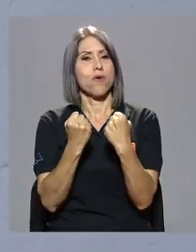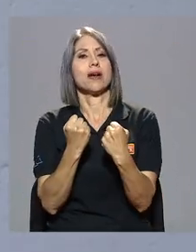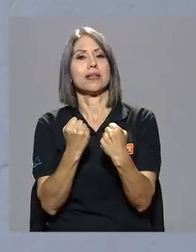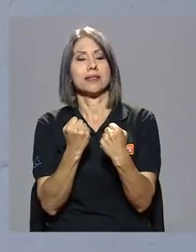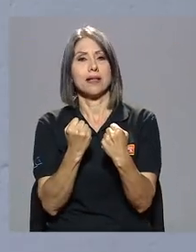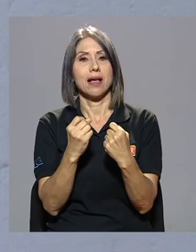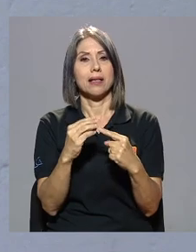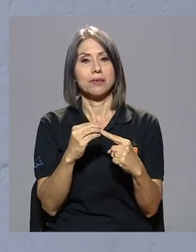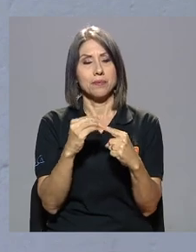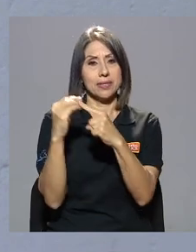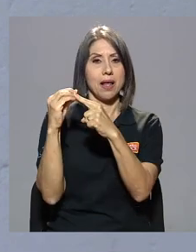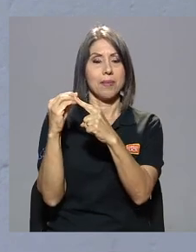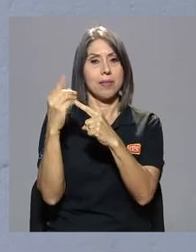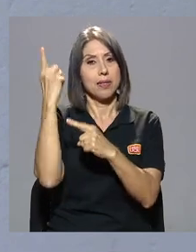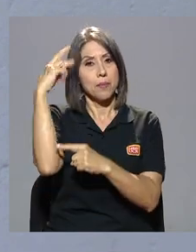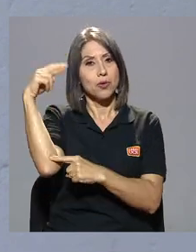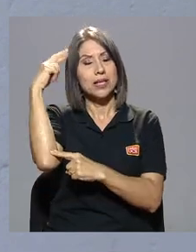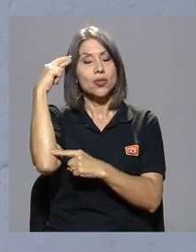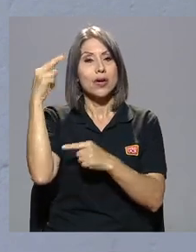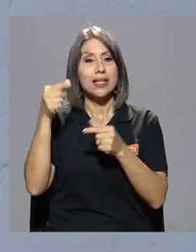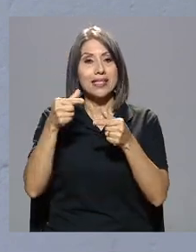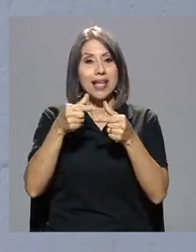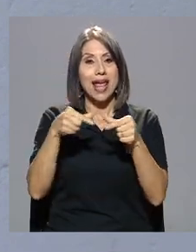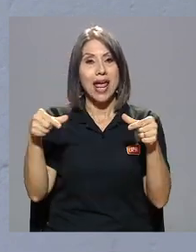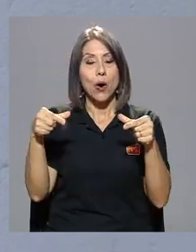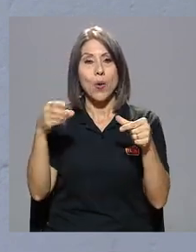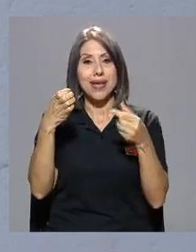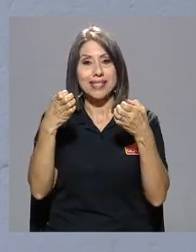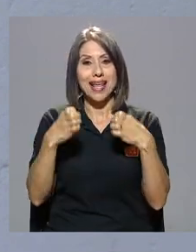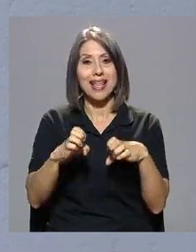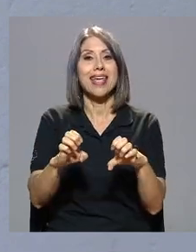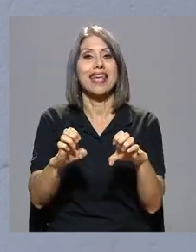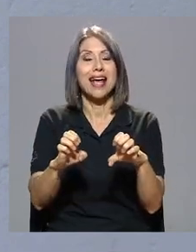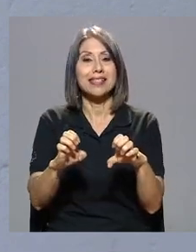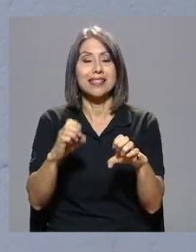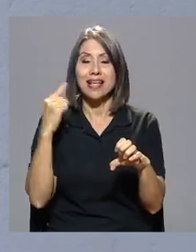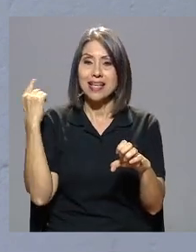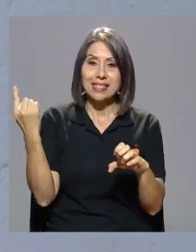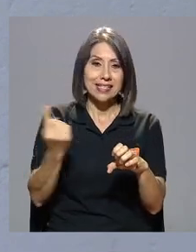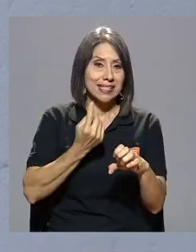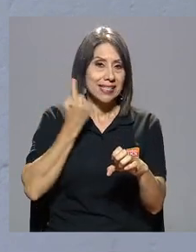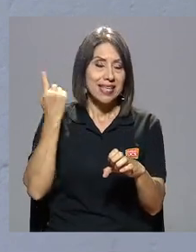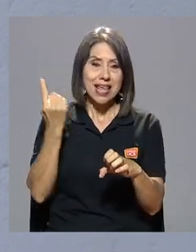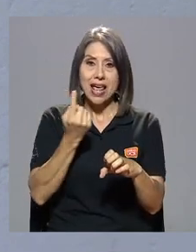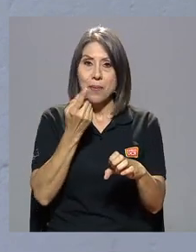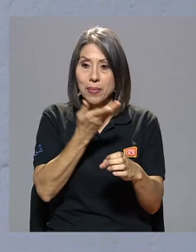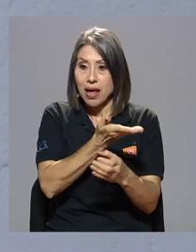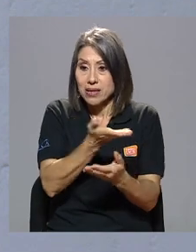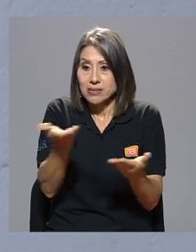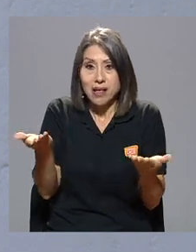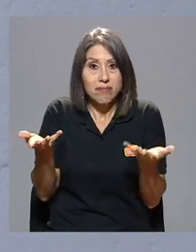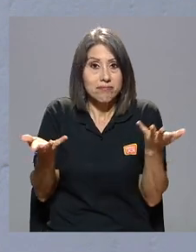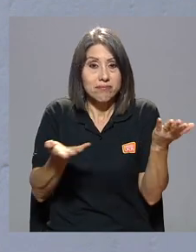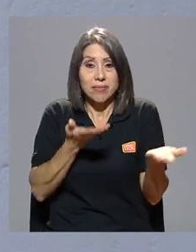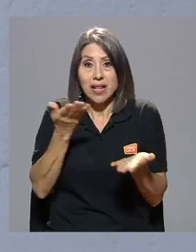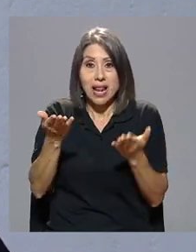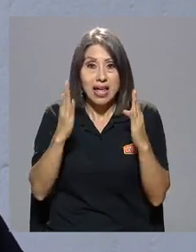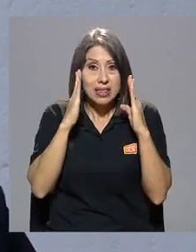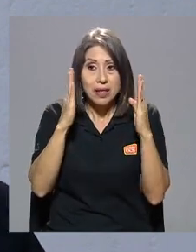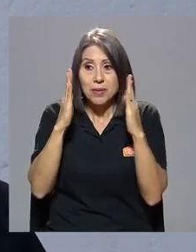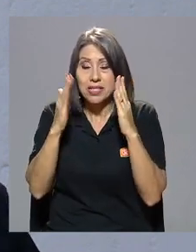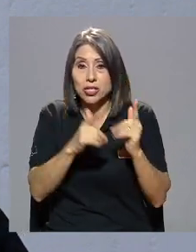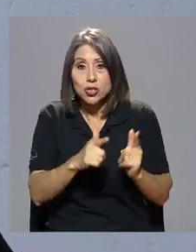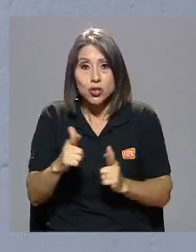fuerza sobre todo cuando por razones geoestratégicas la intervención siempre ha estado a la orden del día y sigue